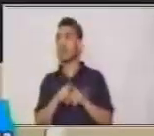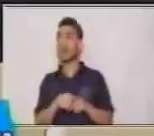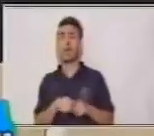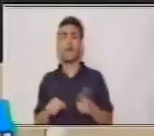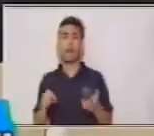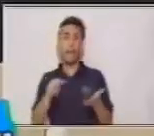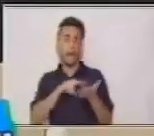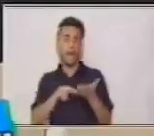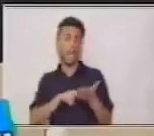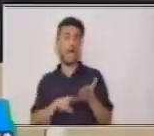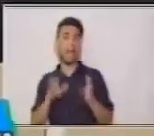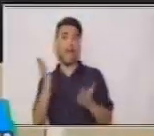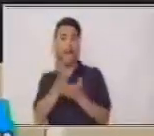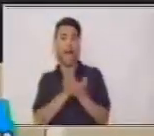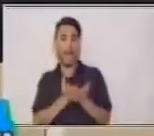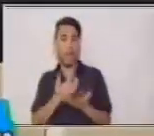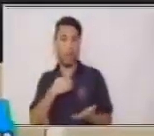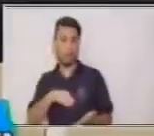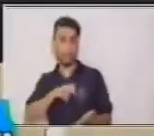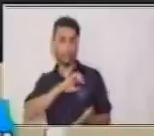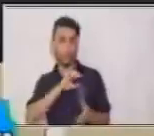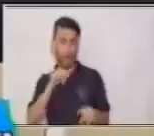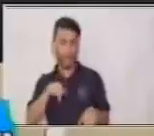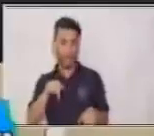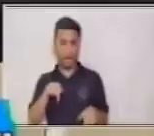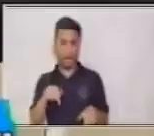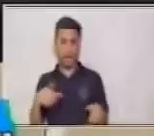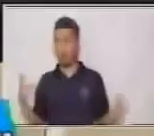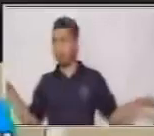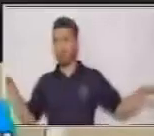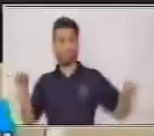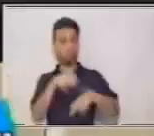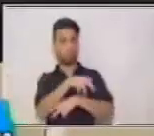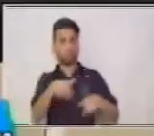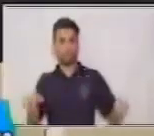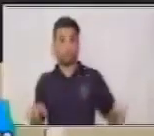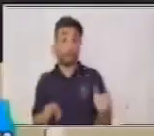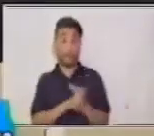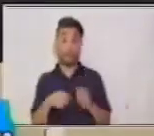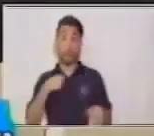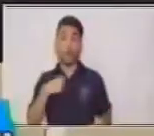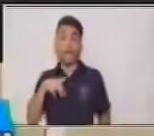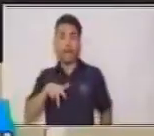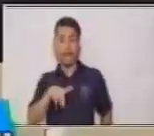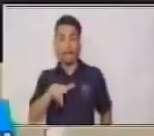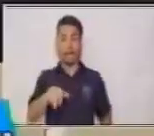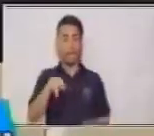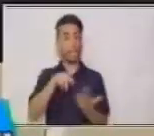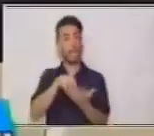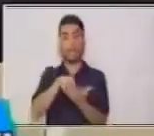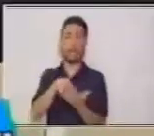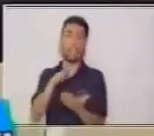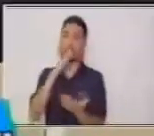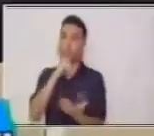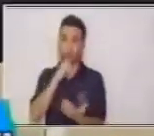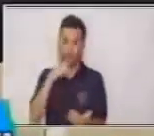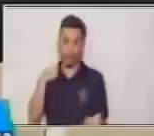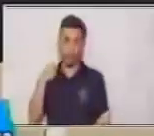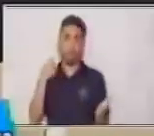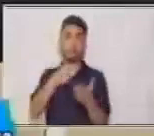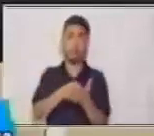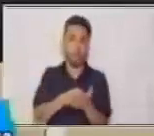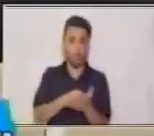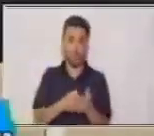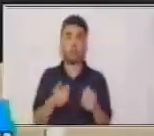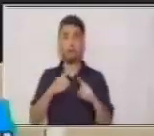significa que voy a ir caminando con un libro porque voy a tener un accidente, pero sí puedo sentarme en un parque, en una